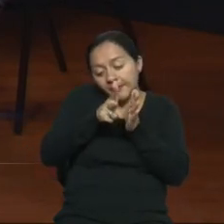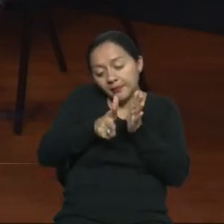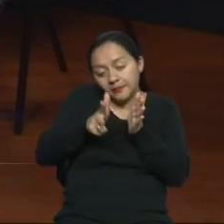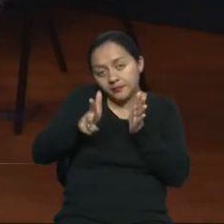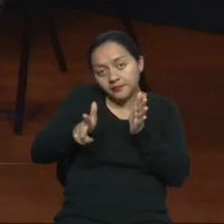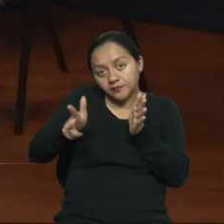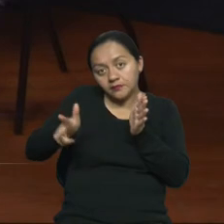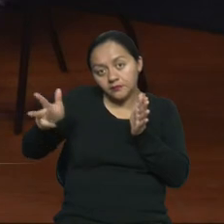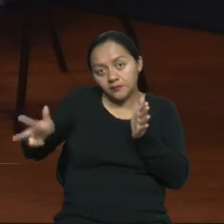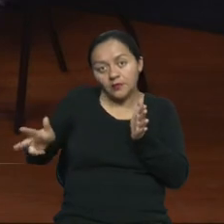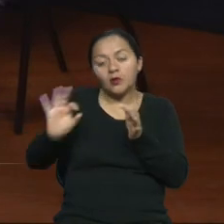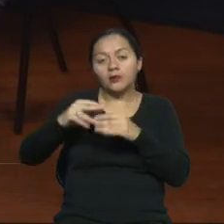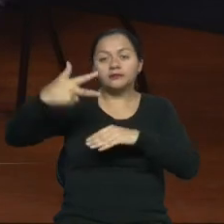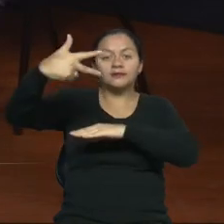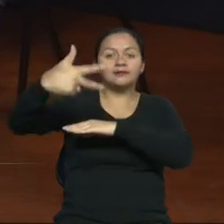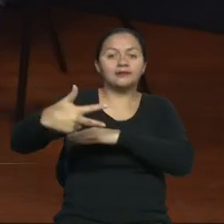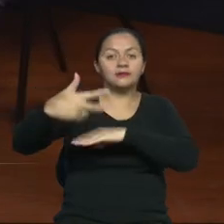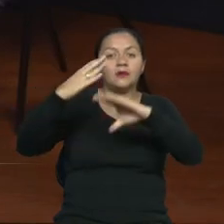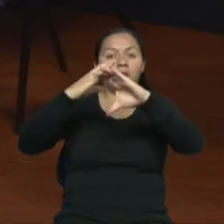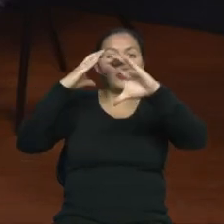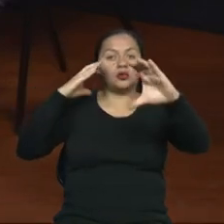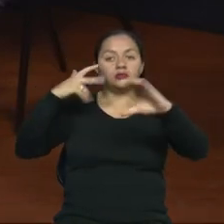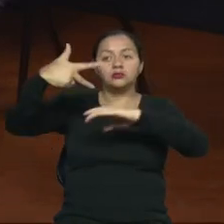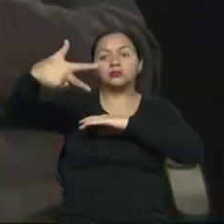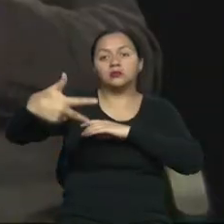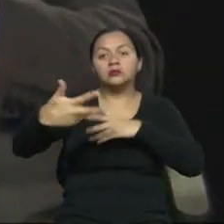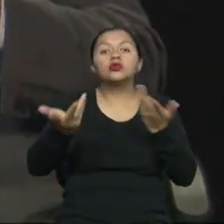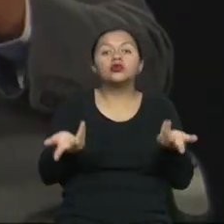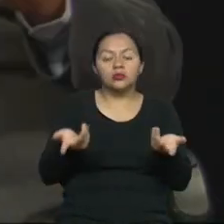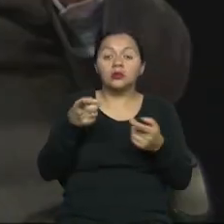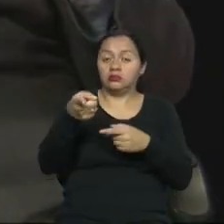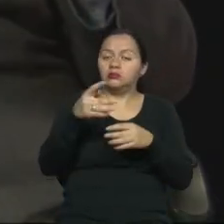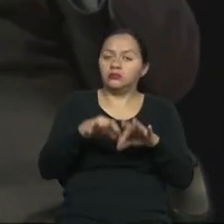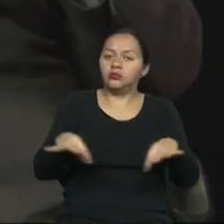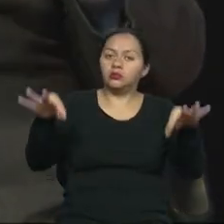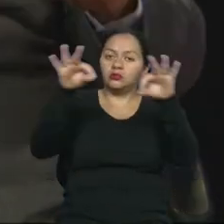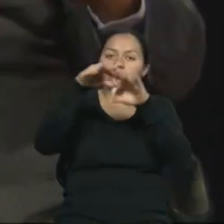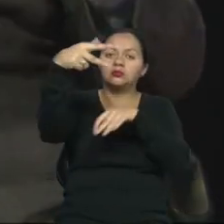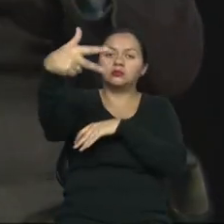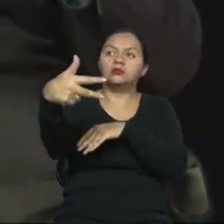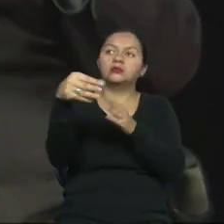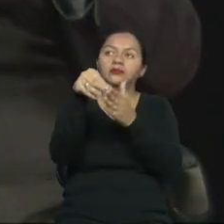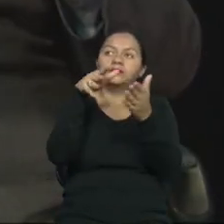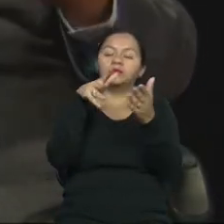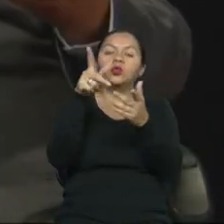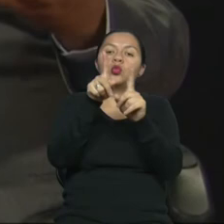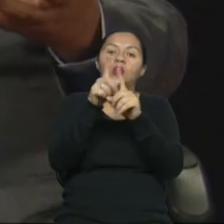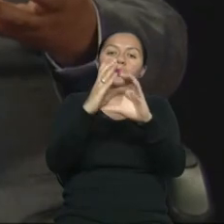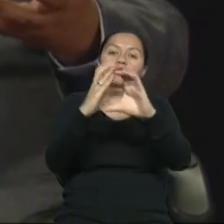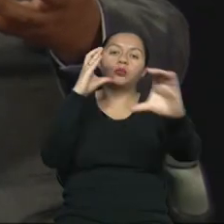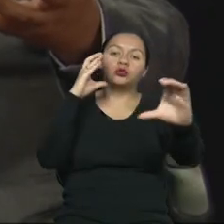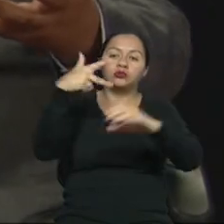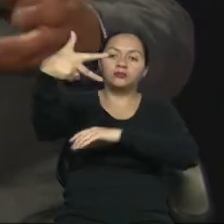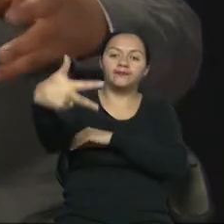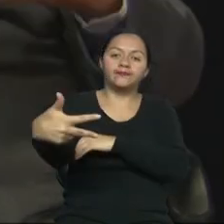y paradas de sistemas de transporte. Este es imprescindible. Establece desde lo que debe tener una parada de bus urbano hasta un